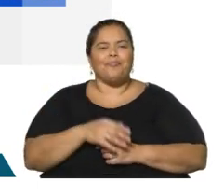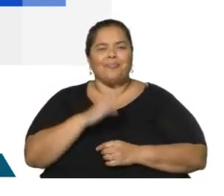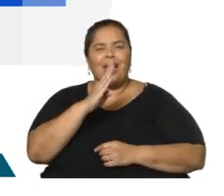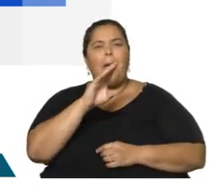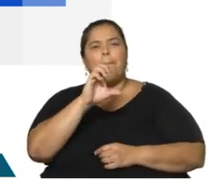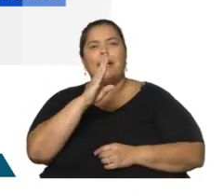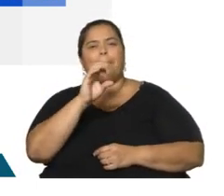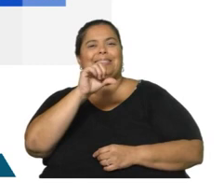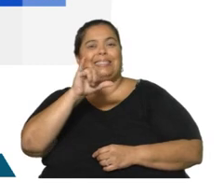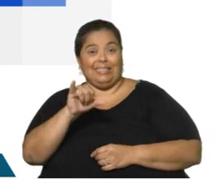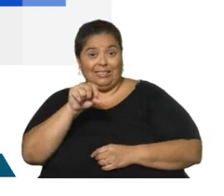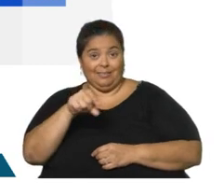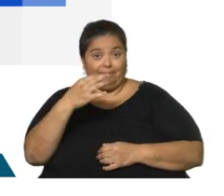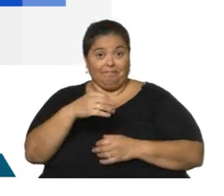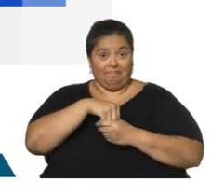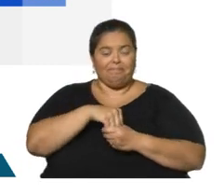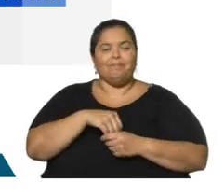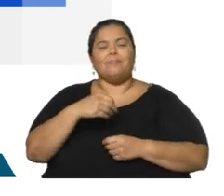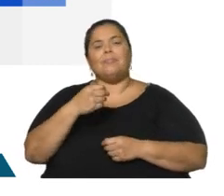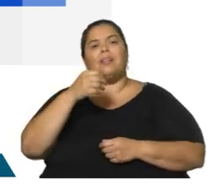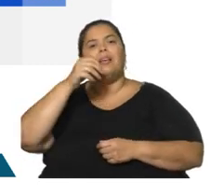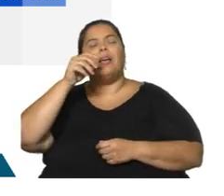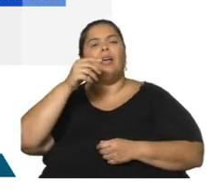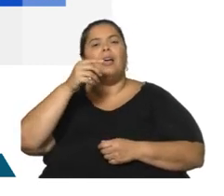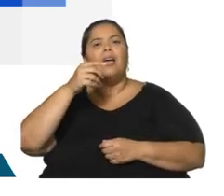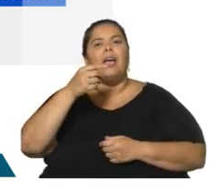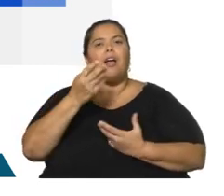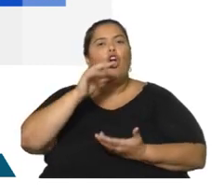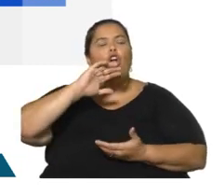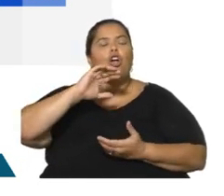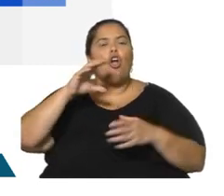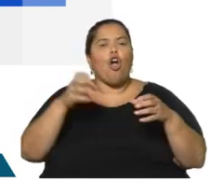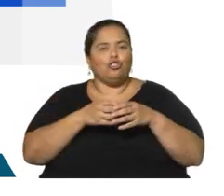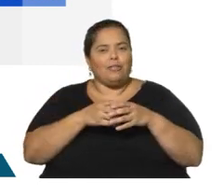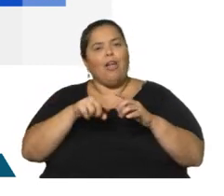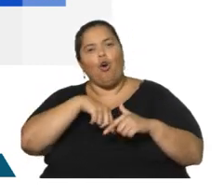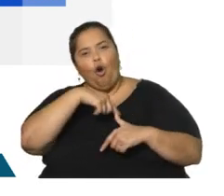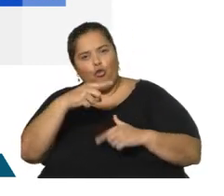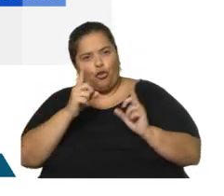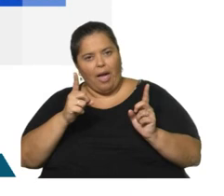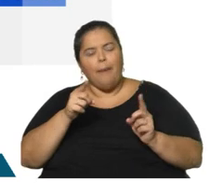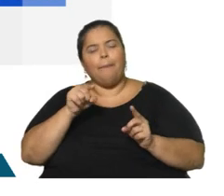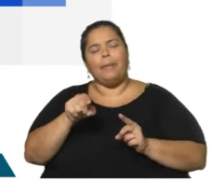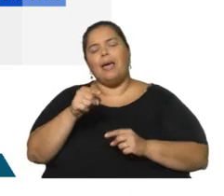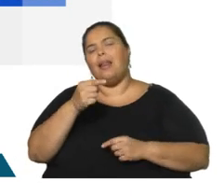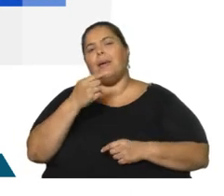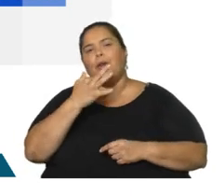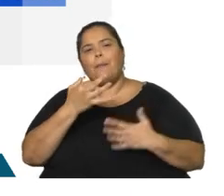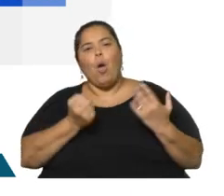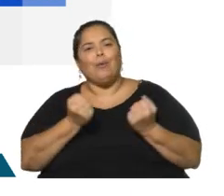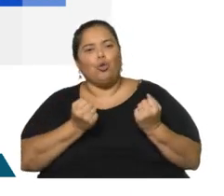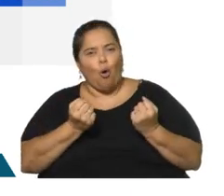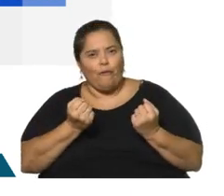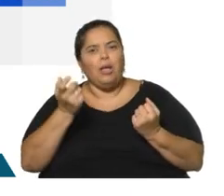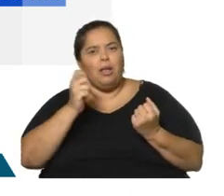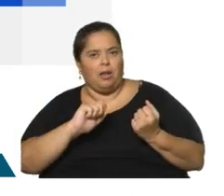de zona franca, sí, pero la información de Uruguay 21 toma en cuenta esos rubros. Otro sector que viene creciendo, los automóviles que se arman en Uruguay,